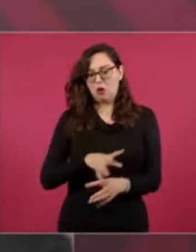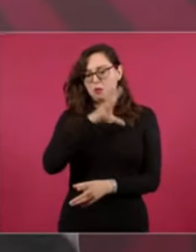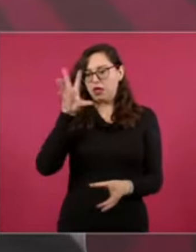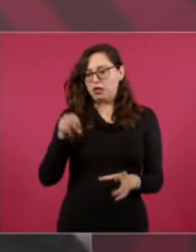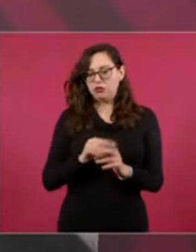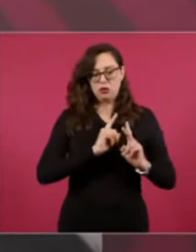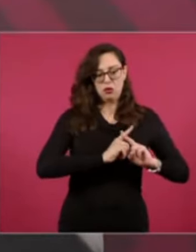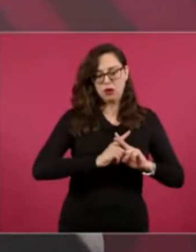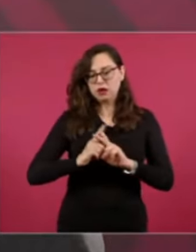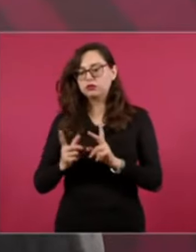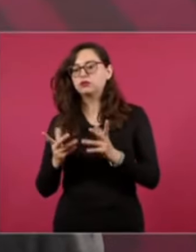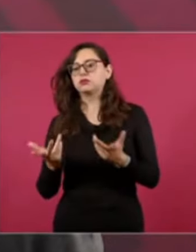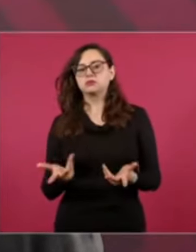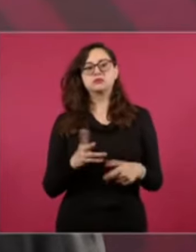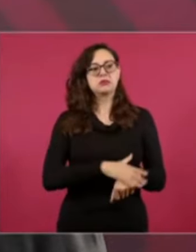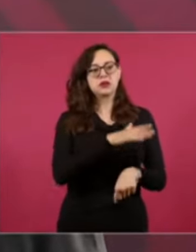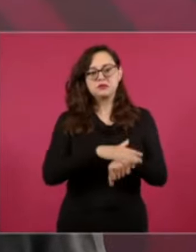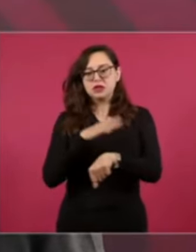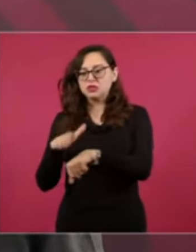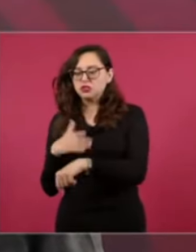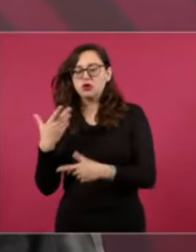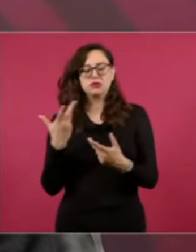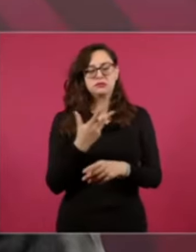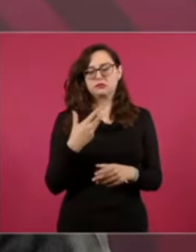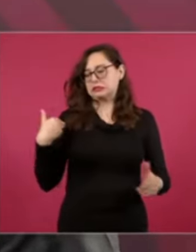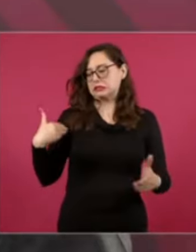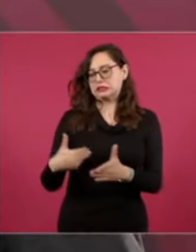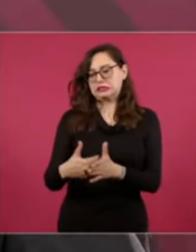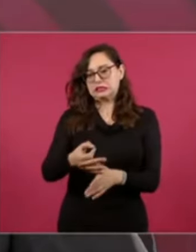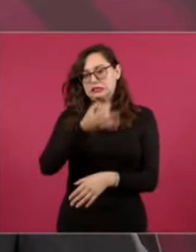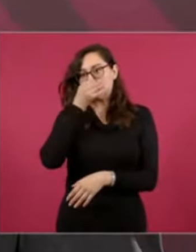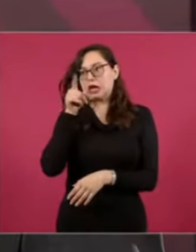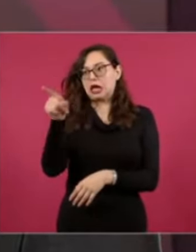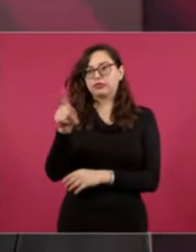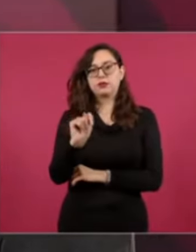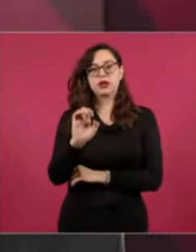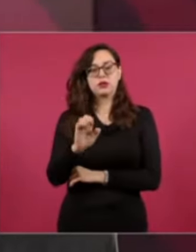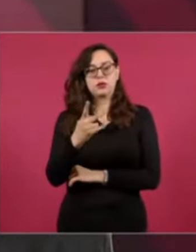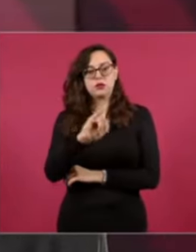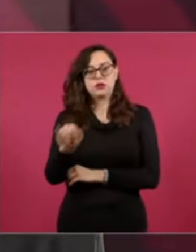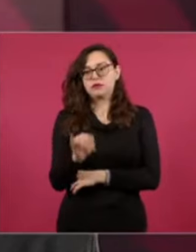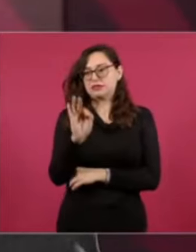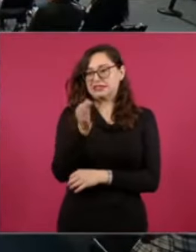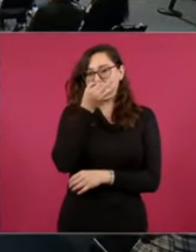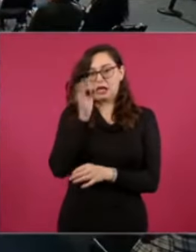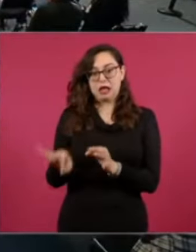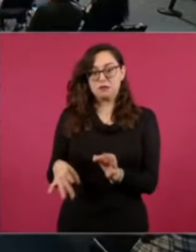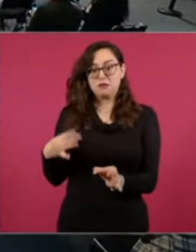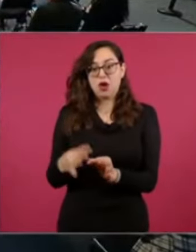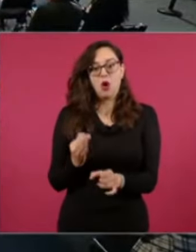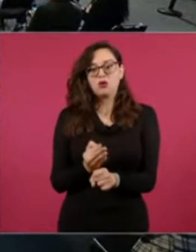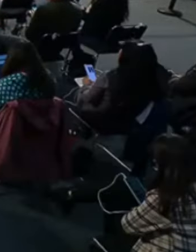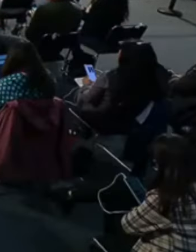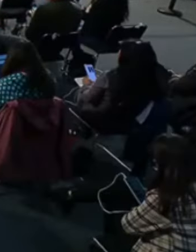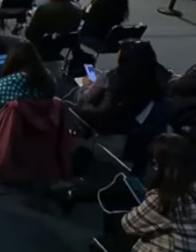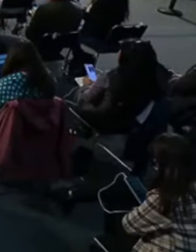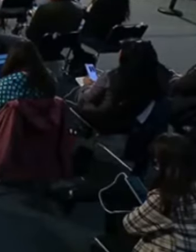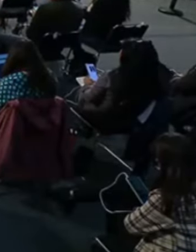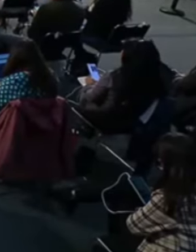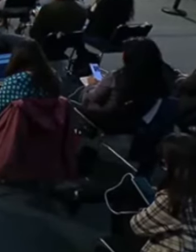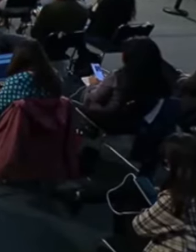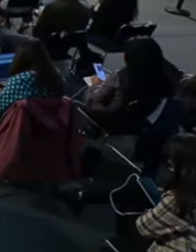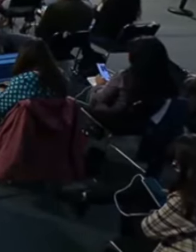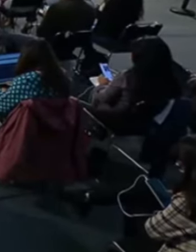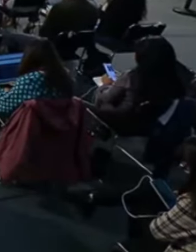de las elecciones en el Tribunal Electoral. Ya no podría legalmente